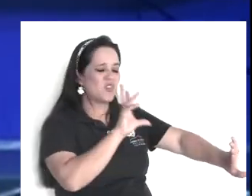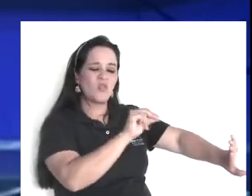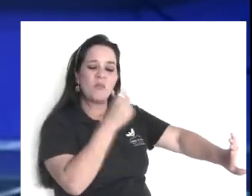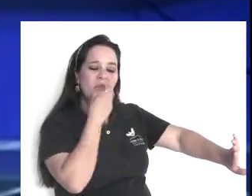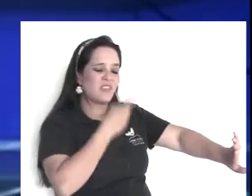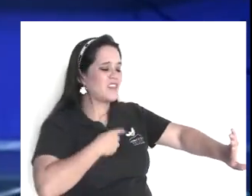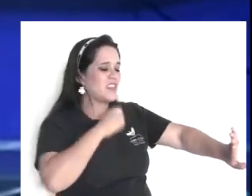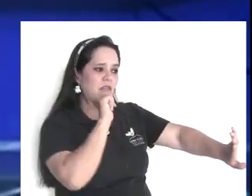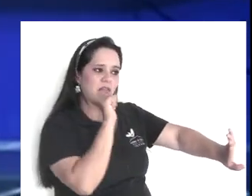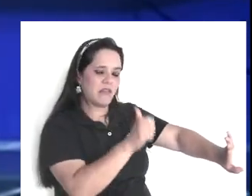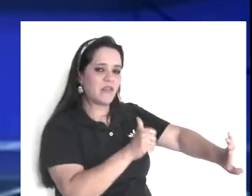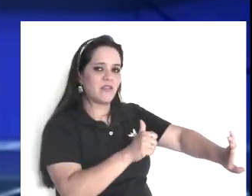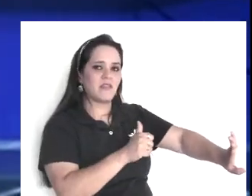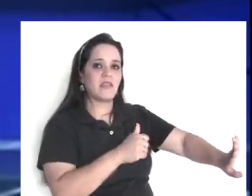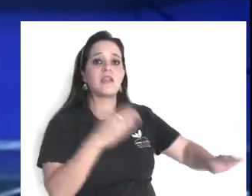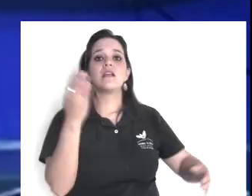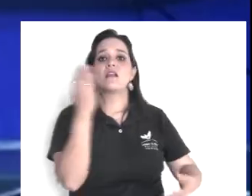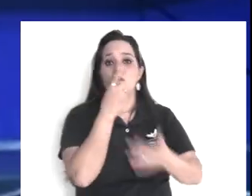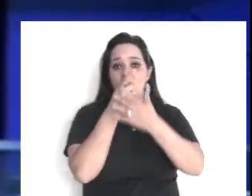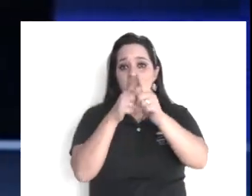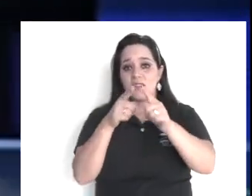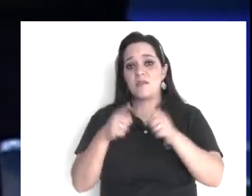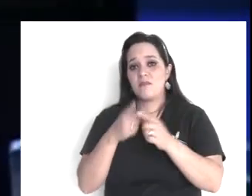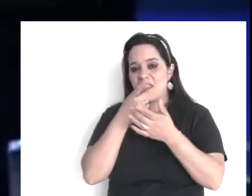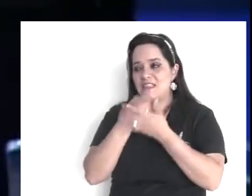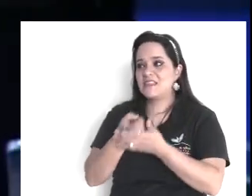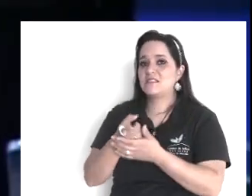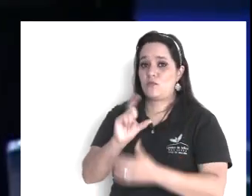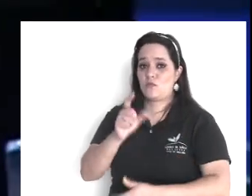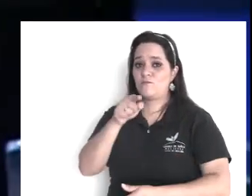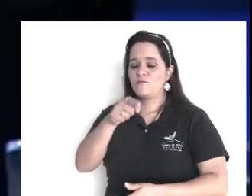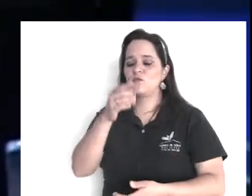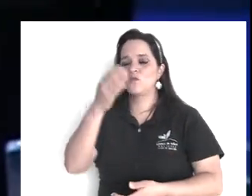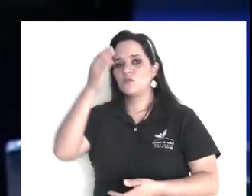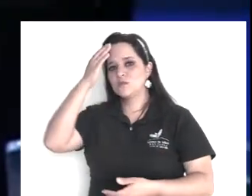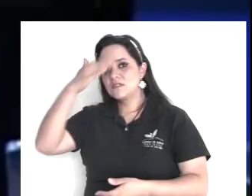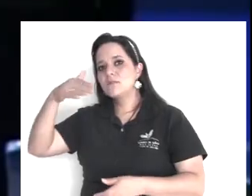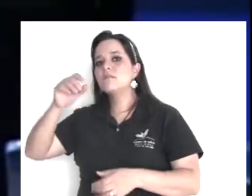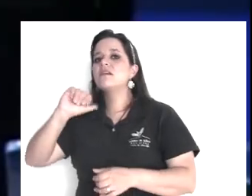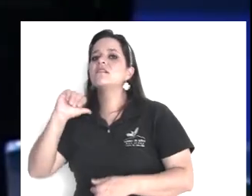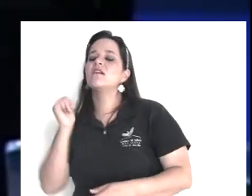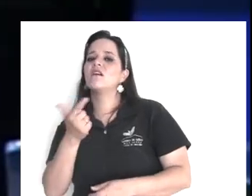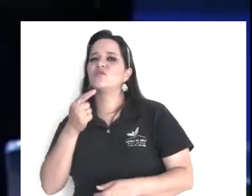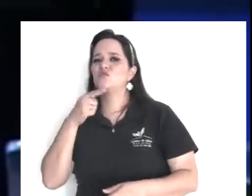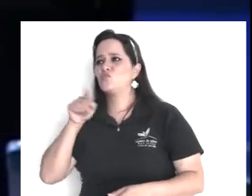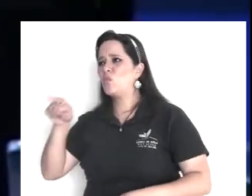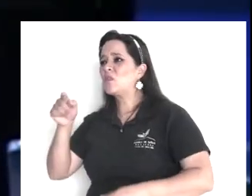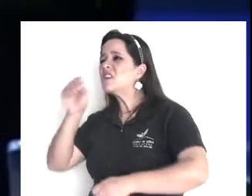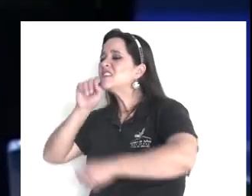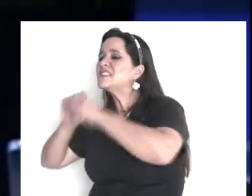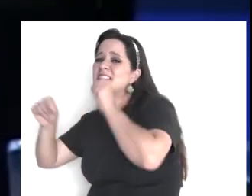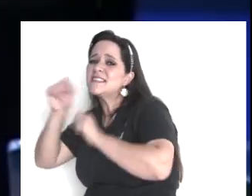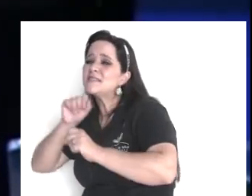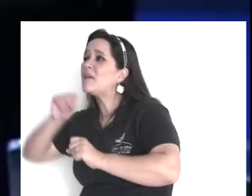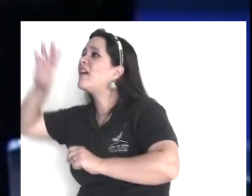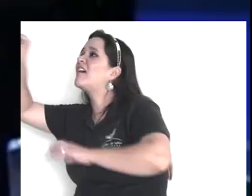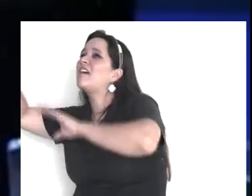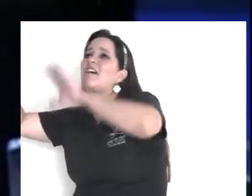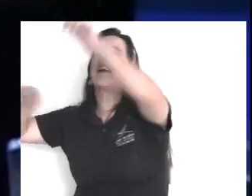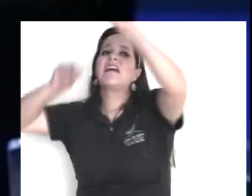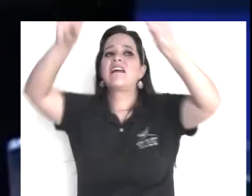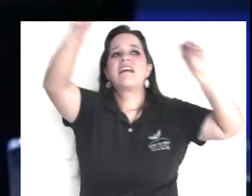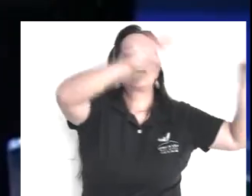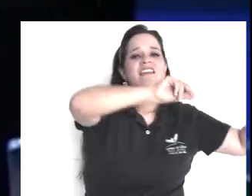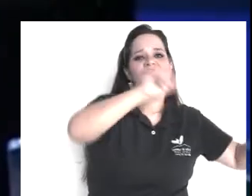versión dice, no propagarás ningún rumor, algo que sea, que caiga en